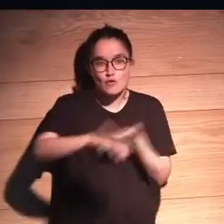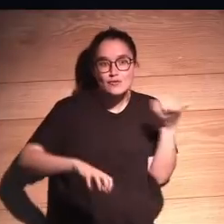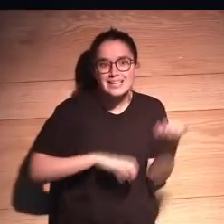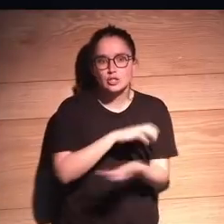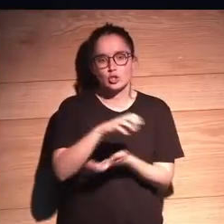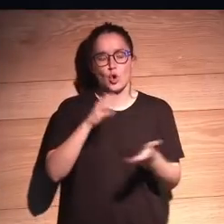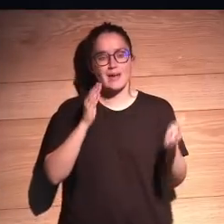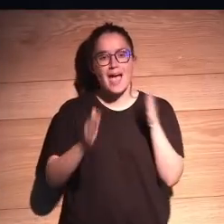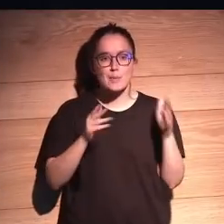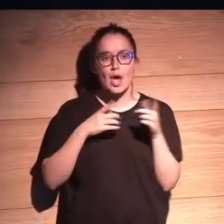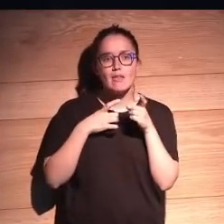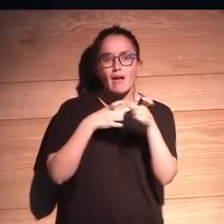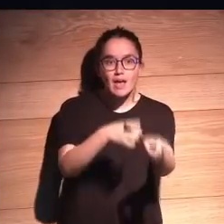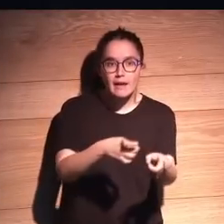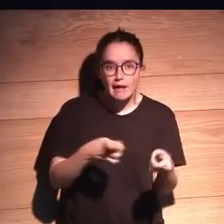era una época de guerra,